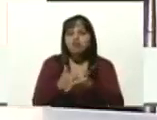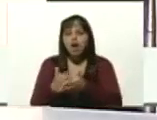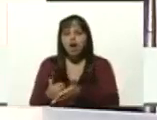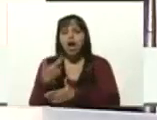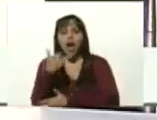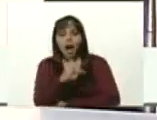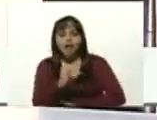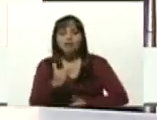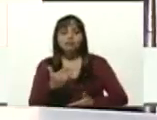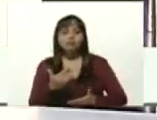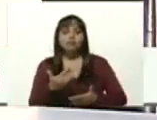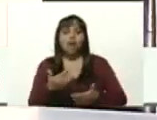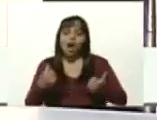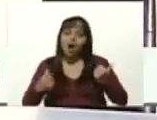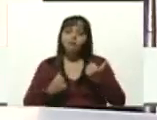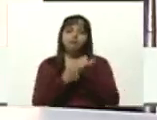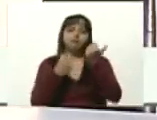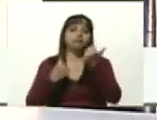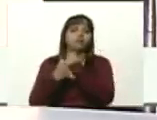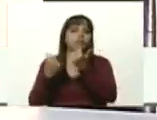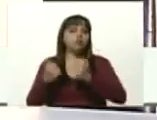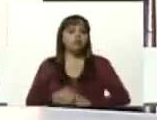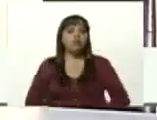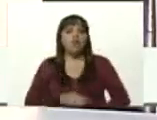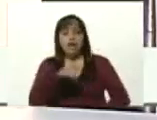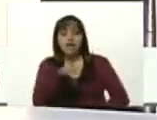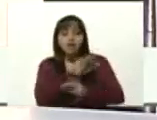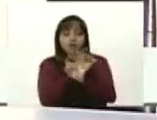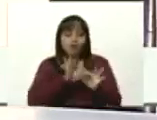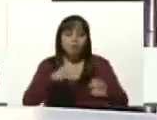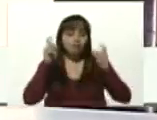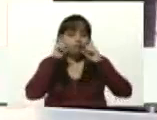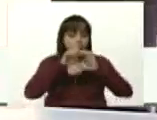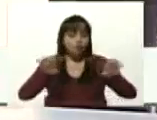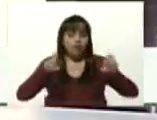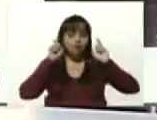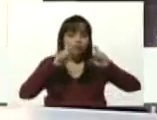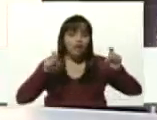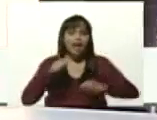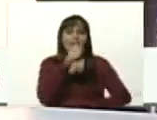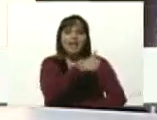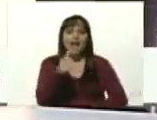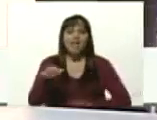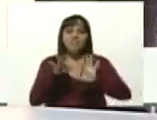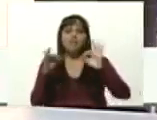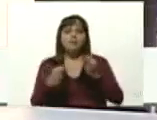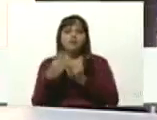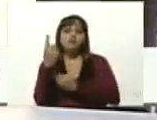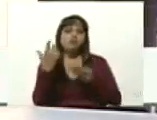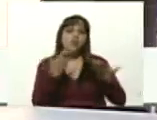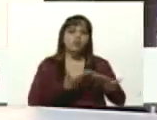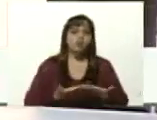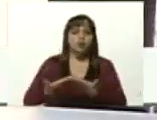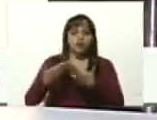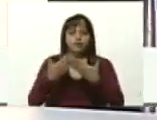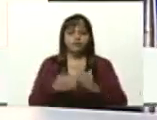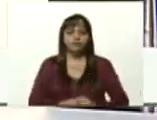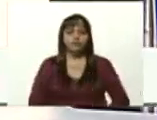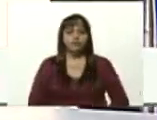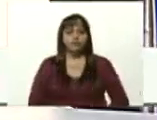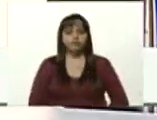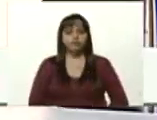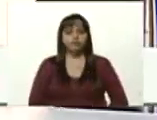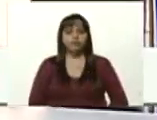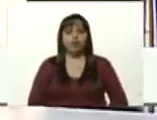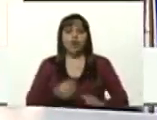sido solidarios en aquel método pedagógico cada familia una escuela ese